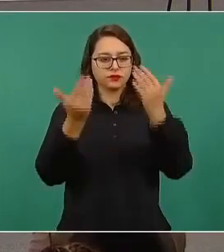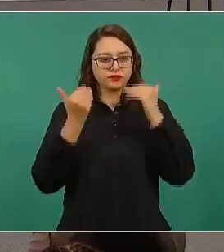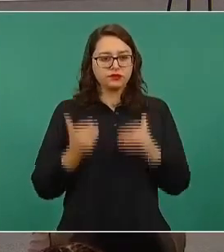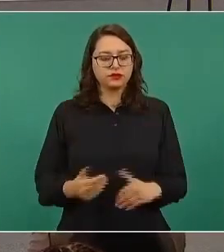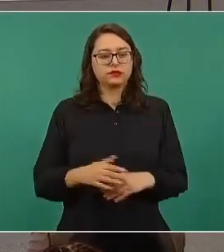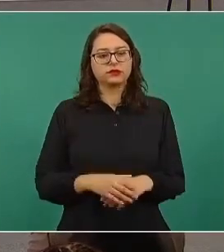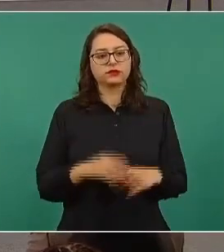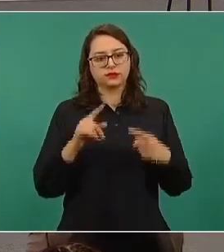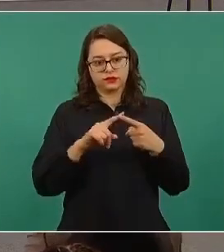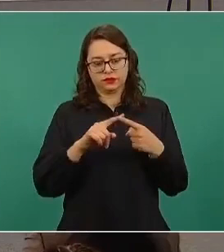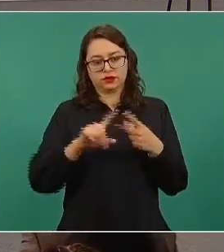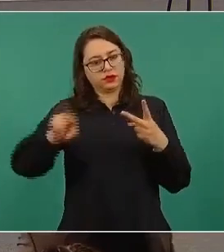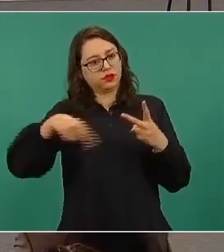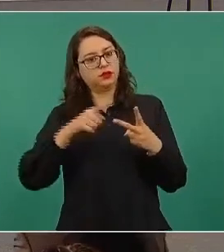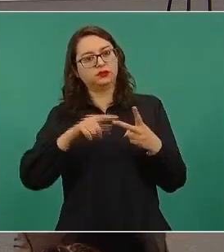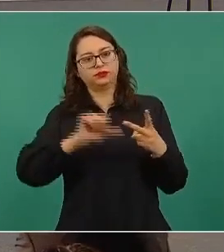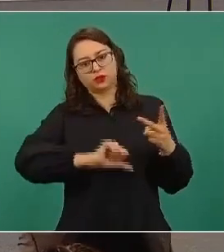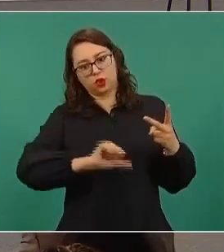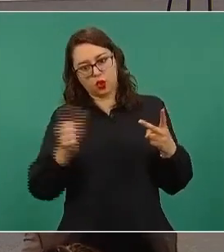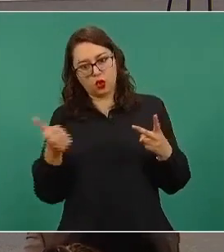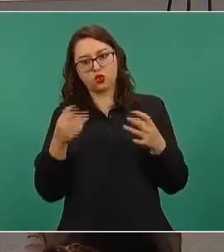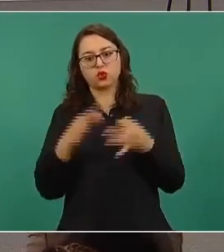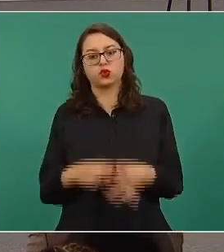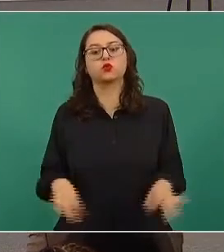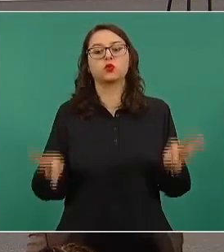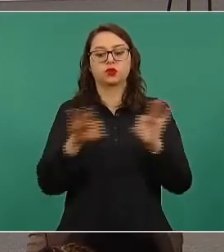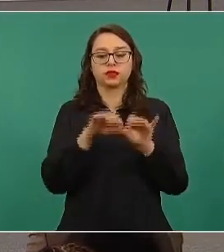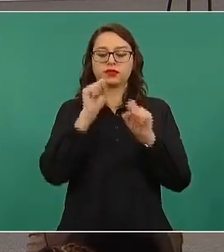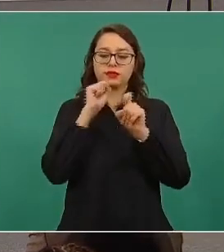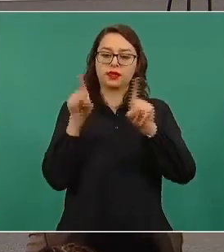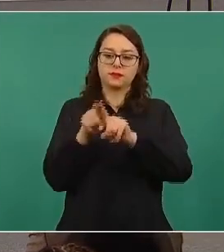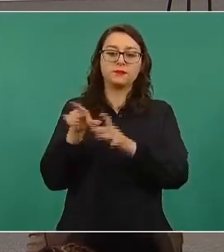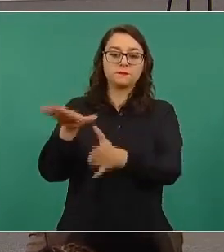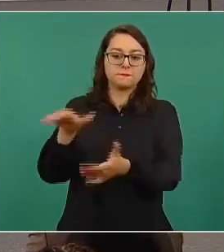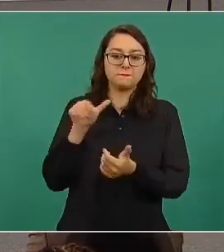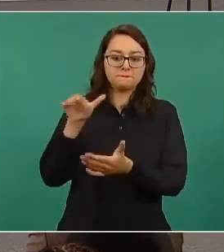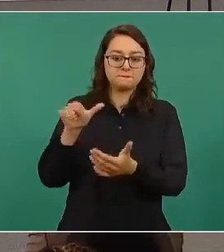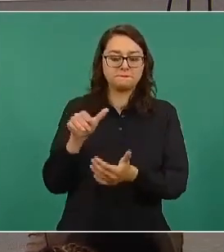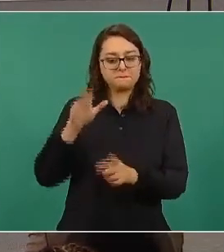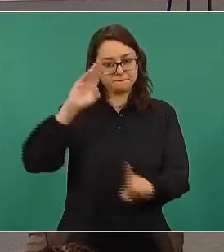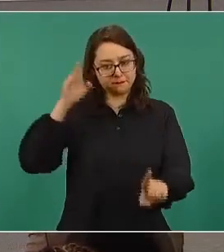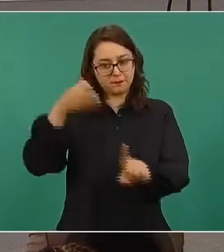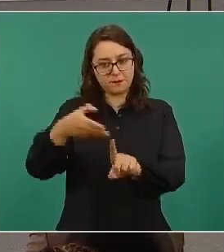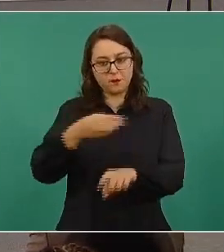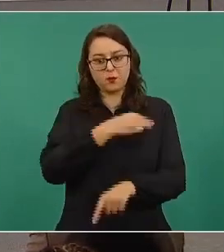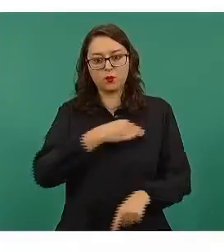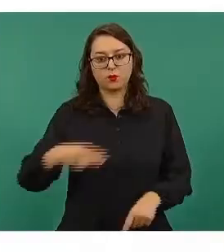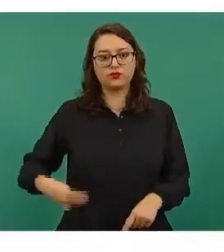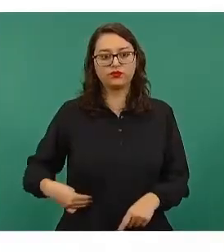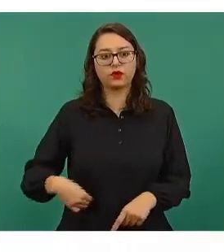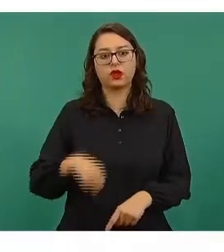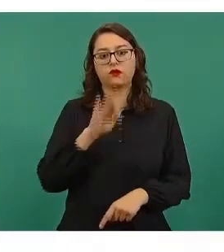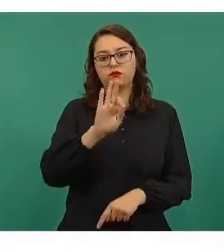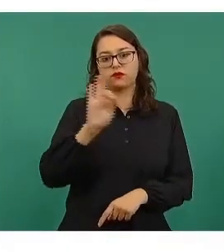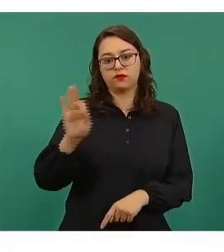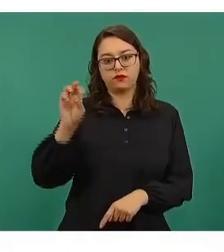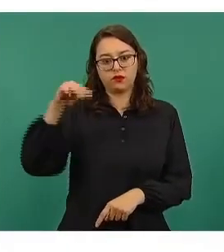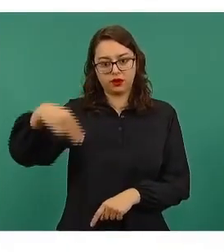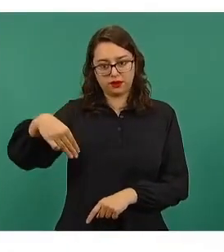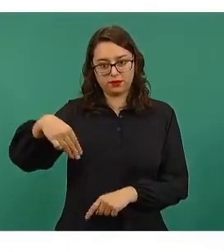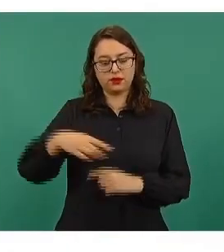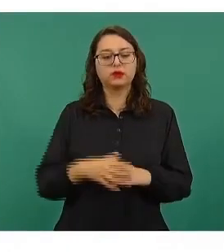otro fondo importante que va completamente a los municipios. Es el fondo de fomento municipal.